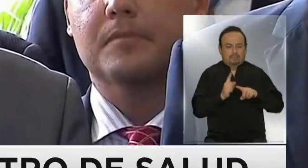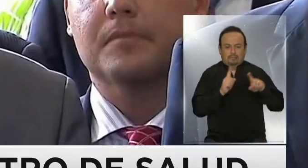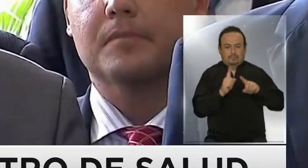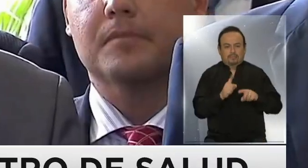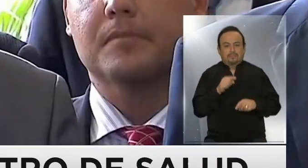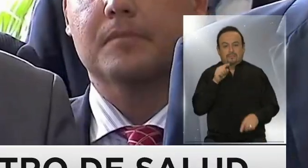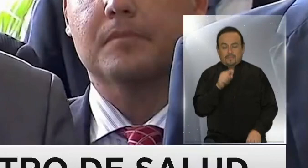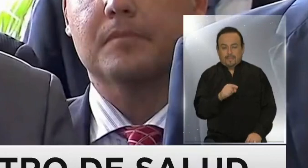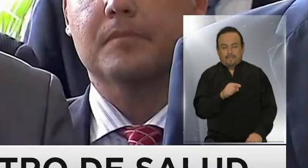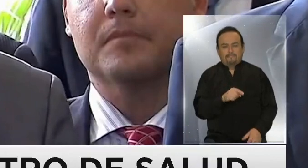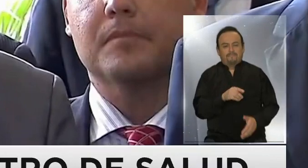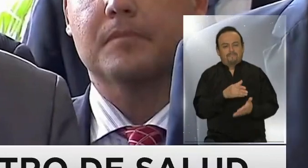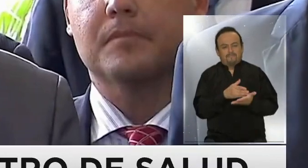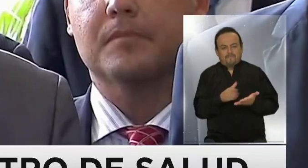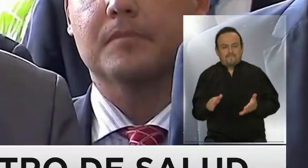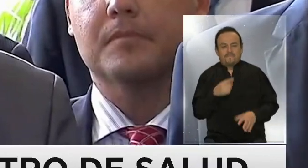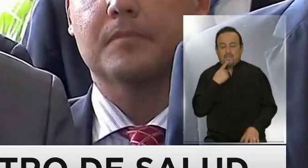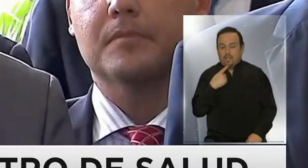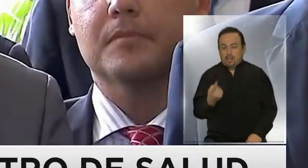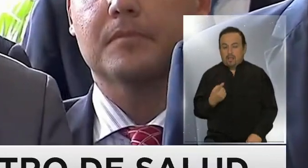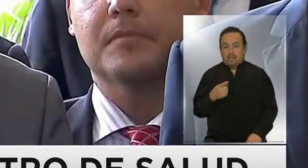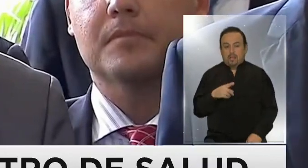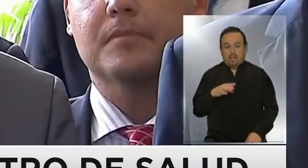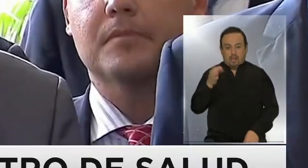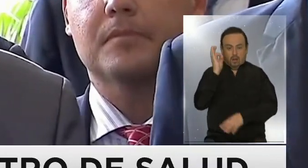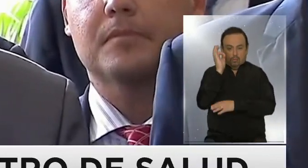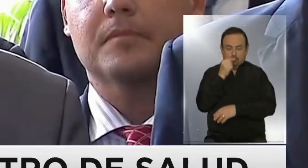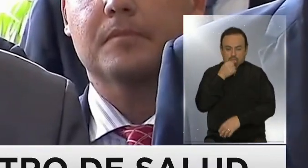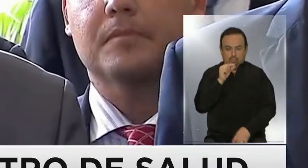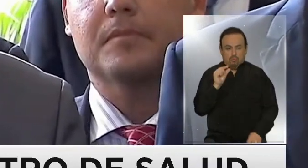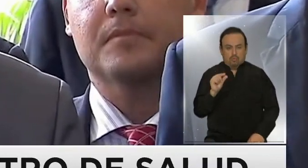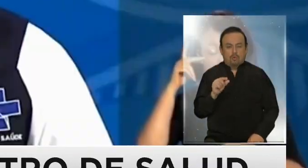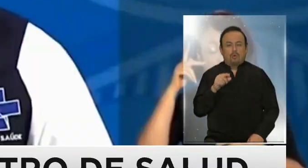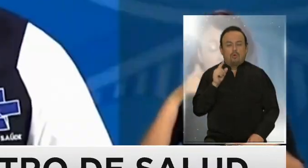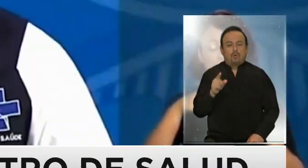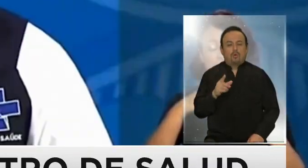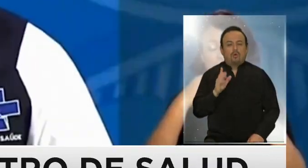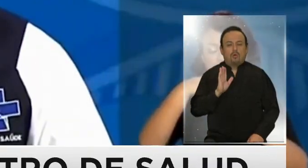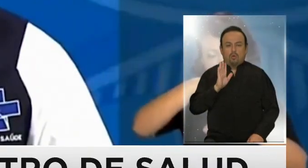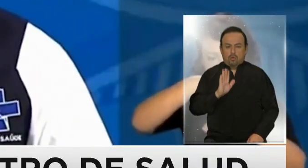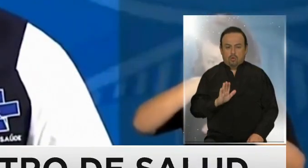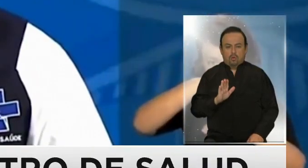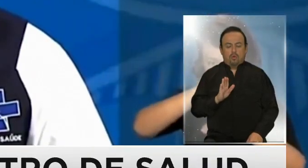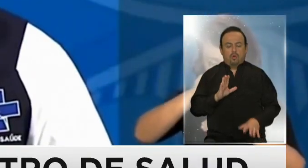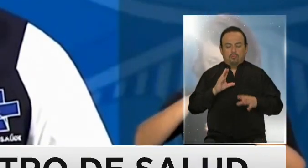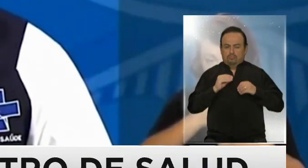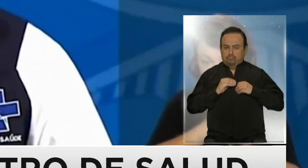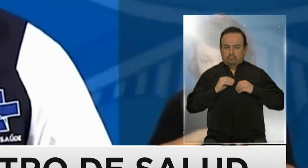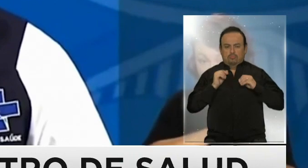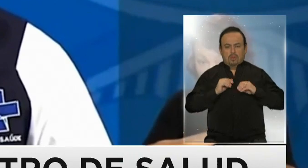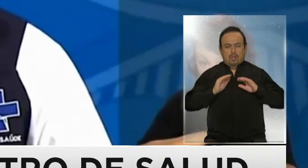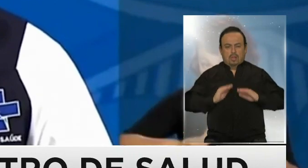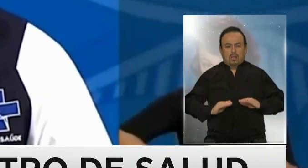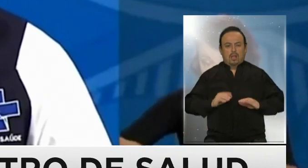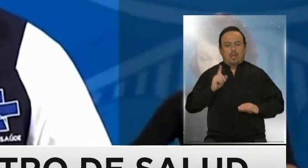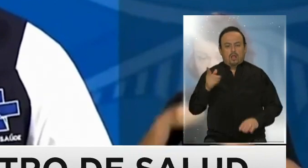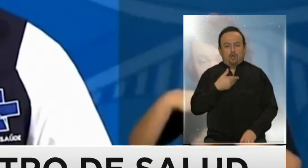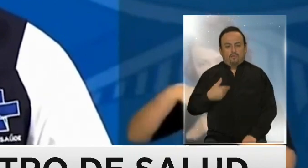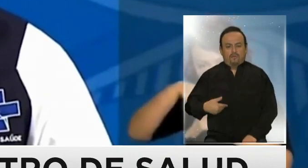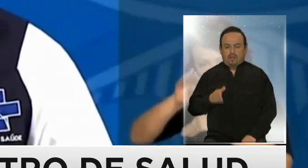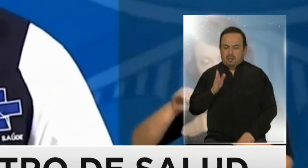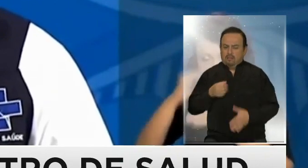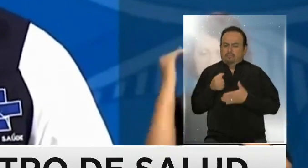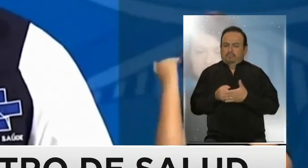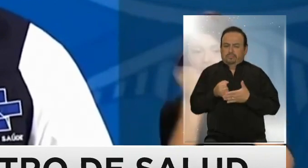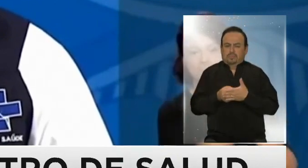Enrique Mandetta dijo tras reunirse con Bolsonaro hace unos minutos que se queda en el cargo y que el gobierno se reposiciona en la